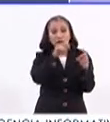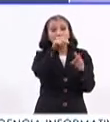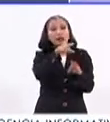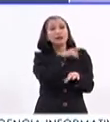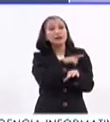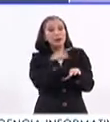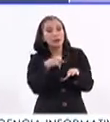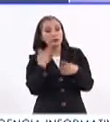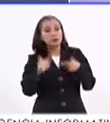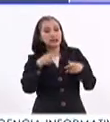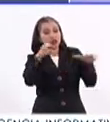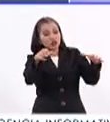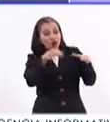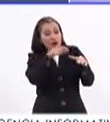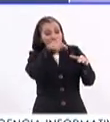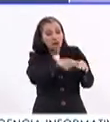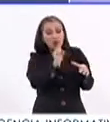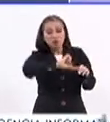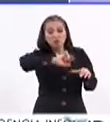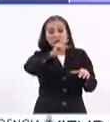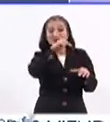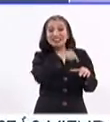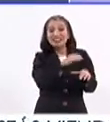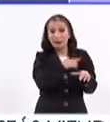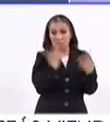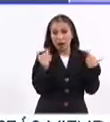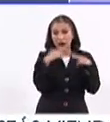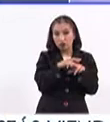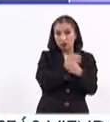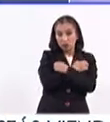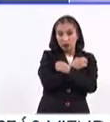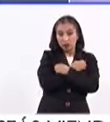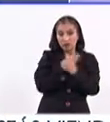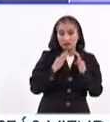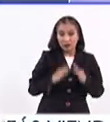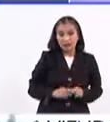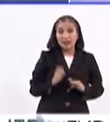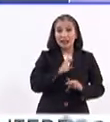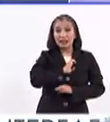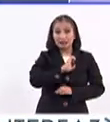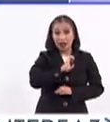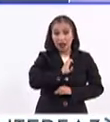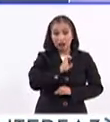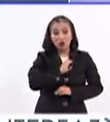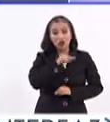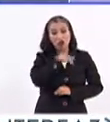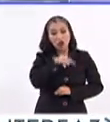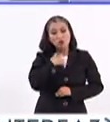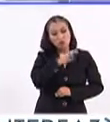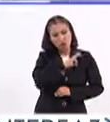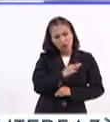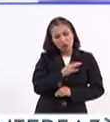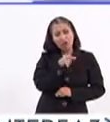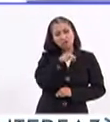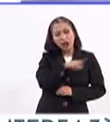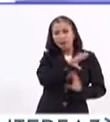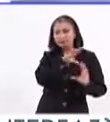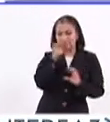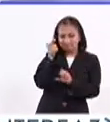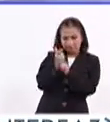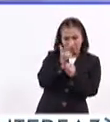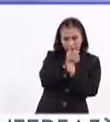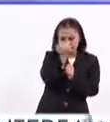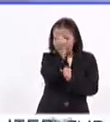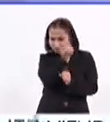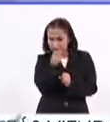que tengamos al personal capacitado y profesional, es decir, los profesores de educación física y los entrenadores, que sean competentes para poder hacer una detección